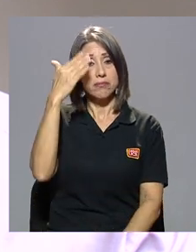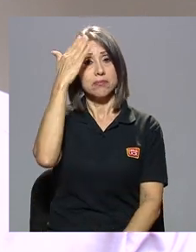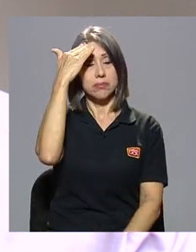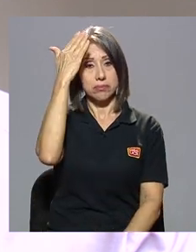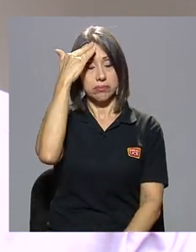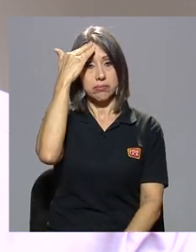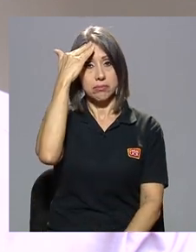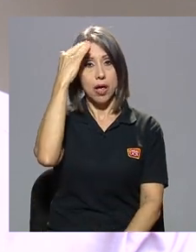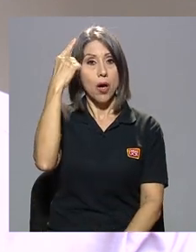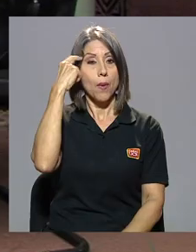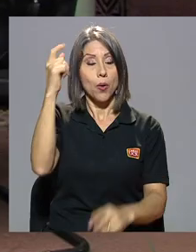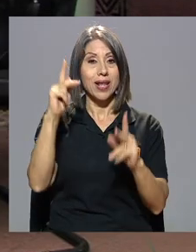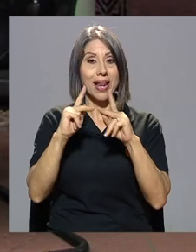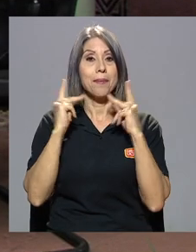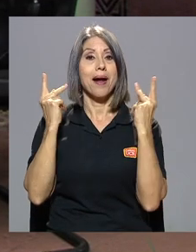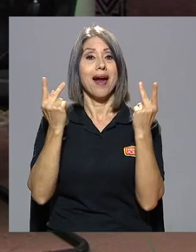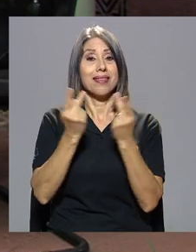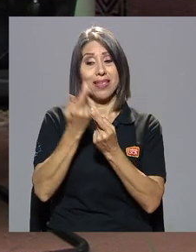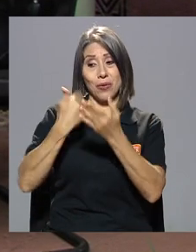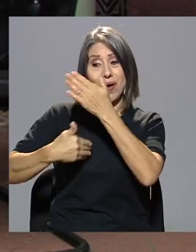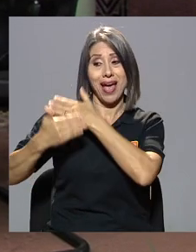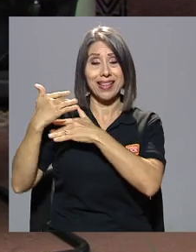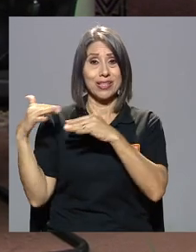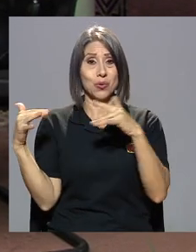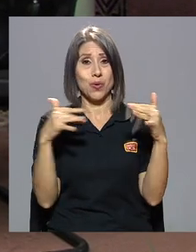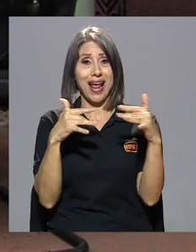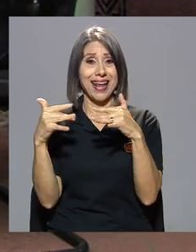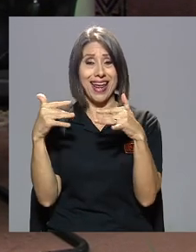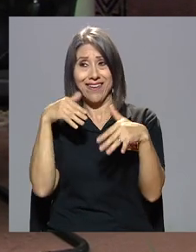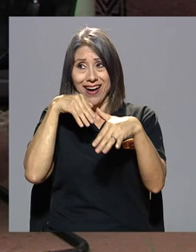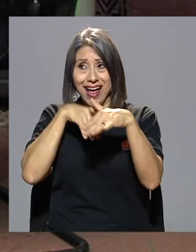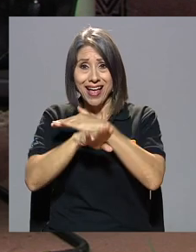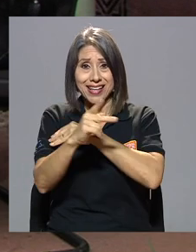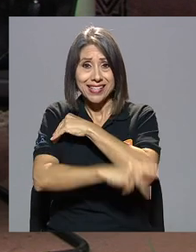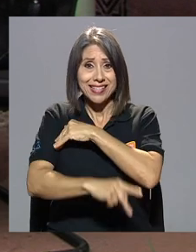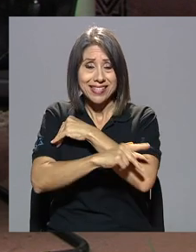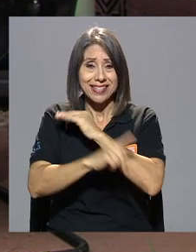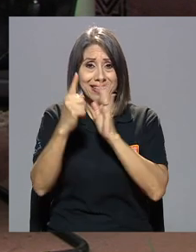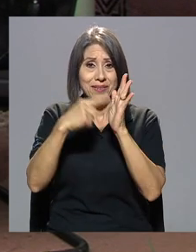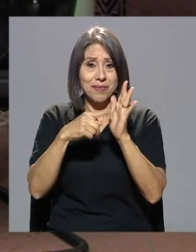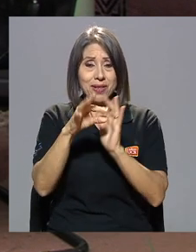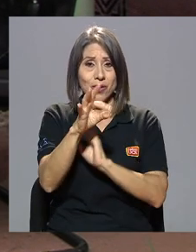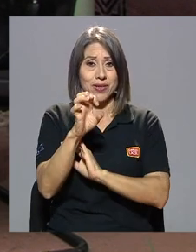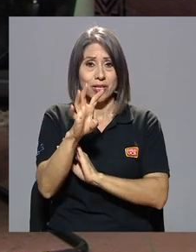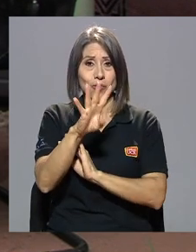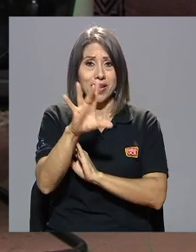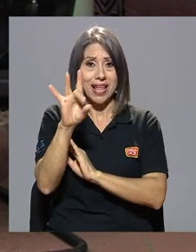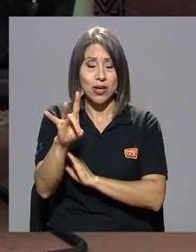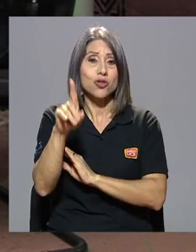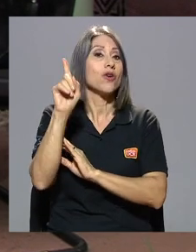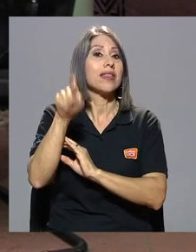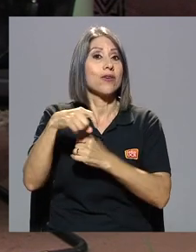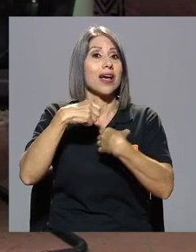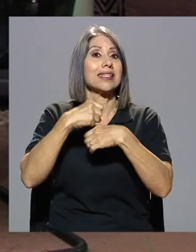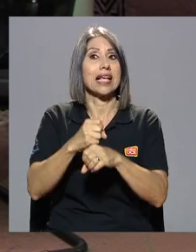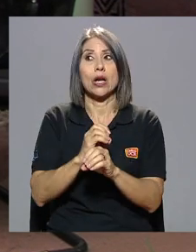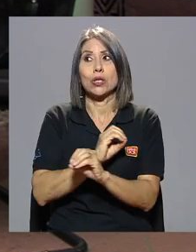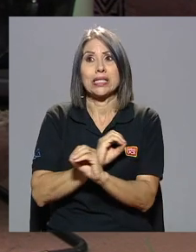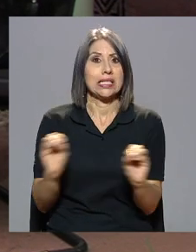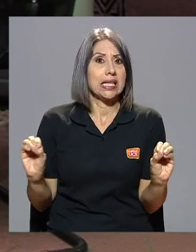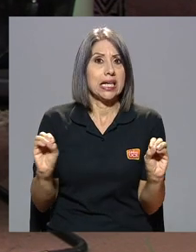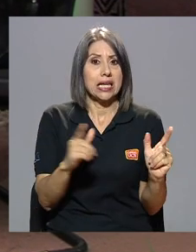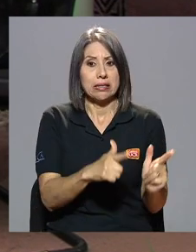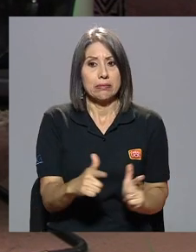conciencia porque el partido había vivido una guerra civil en el 48 y tuvo que librarla sin cuadros militares sin cuadros que